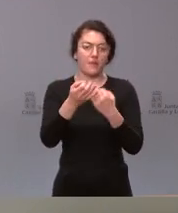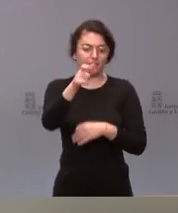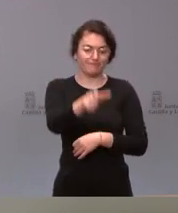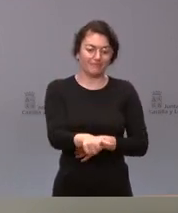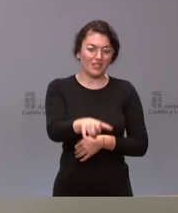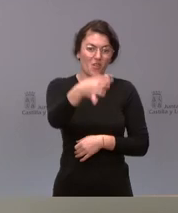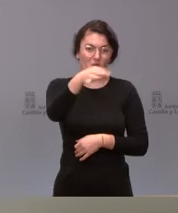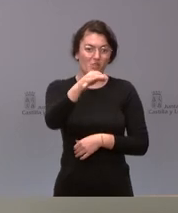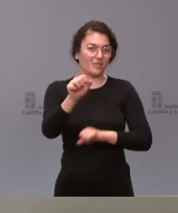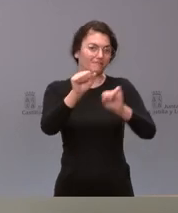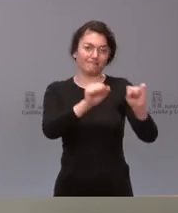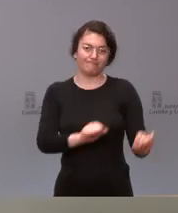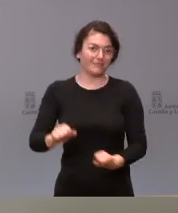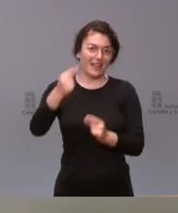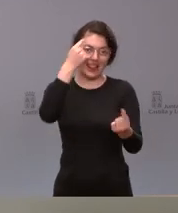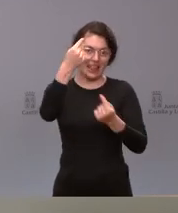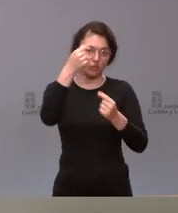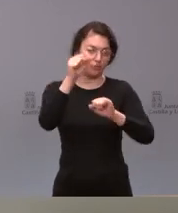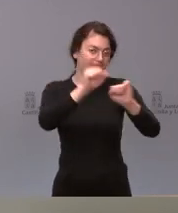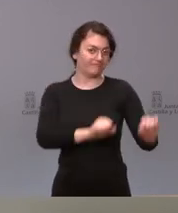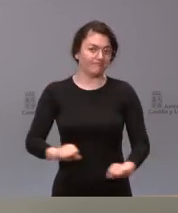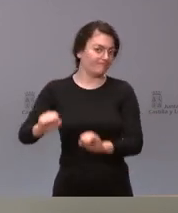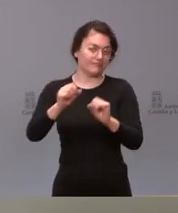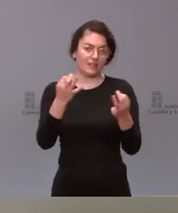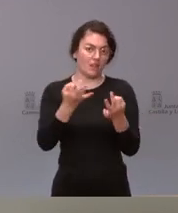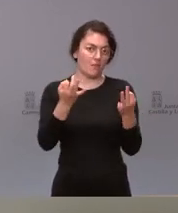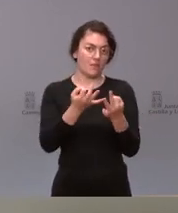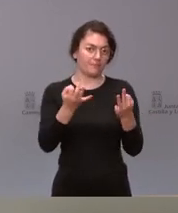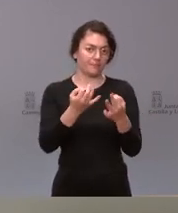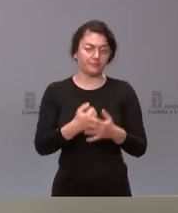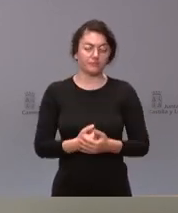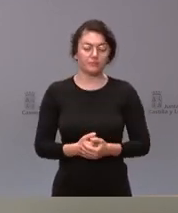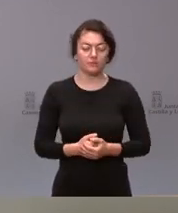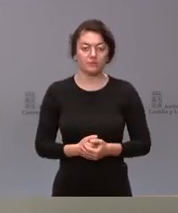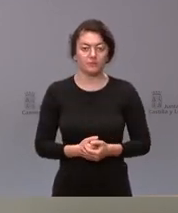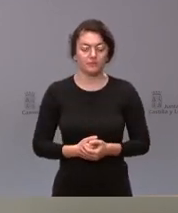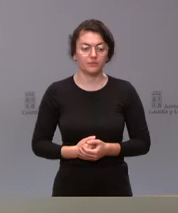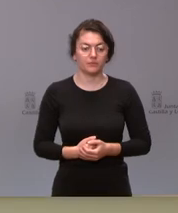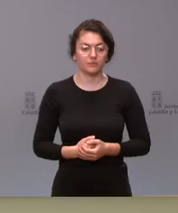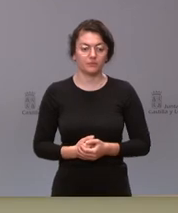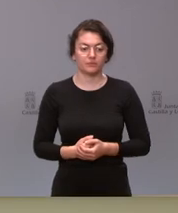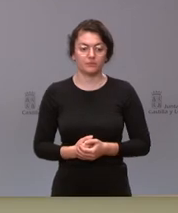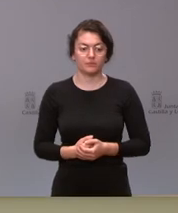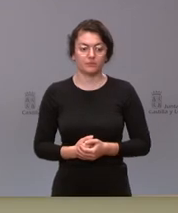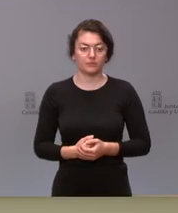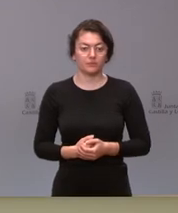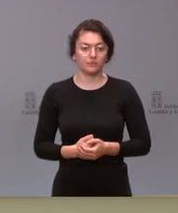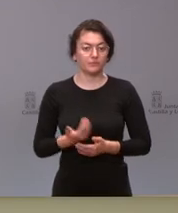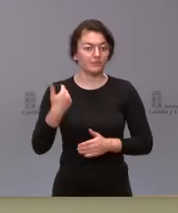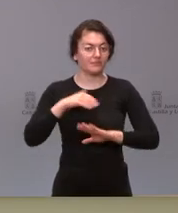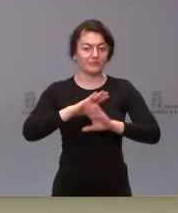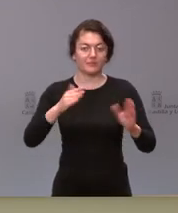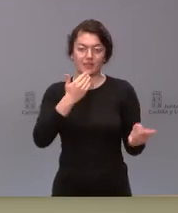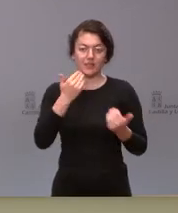detalle ante la obligación que tenemos de salvaguardar la información sobre la protección de datos pues es todo gracias